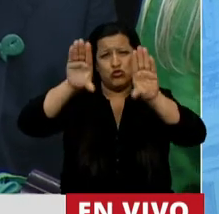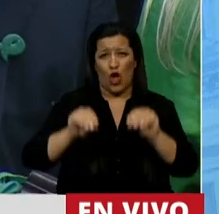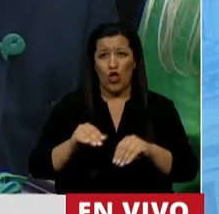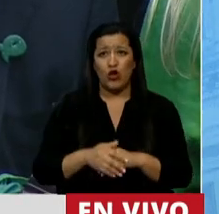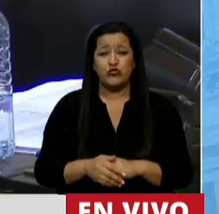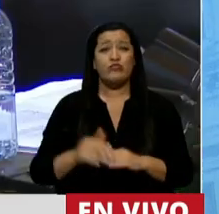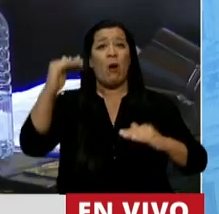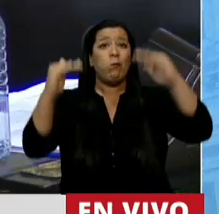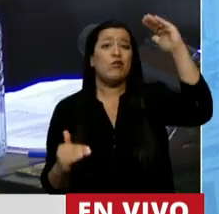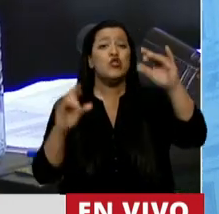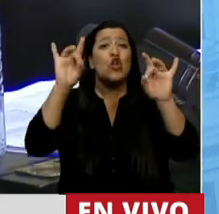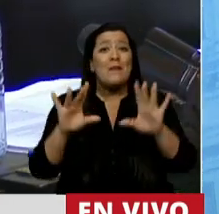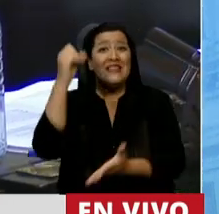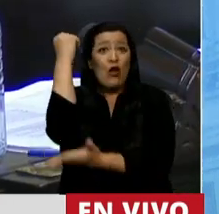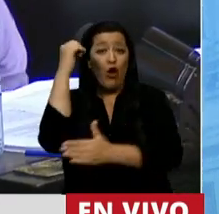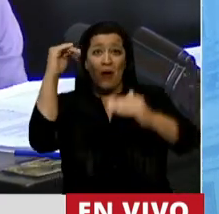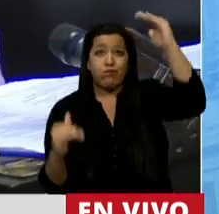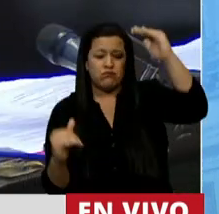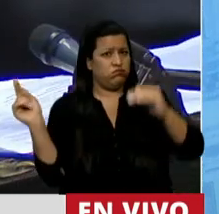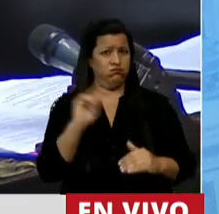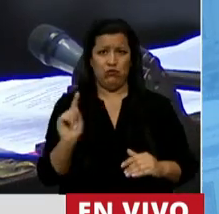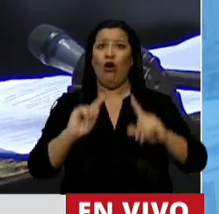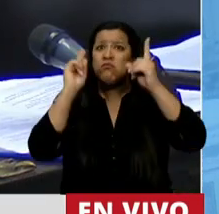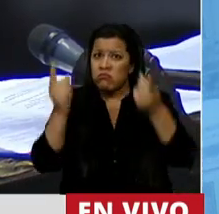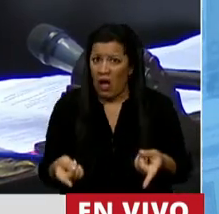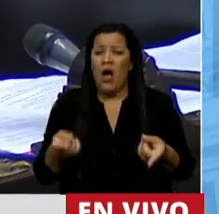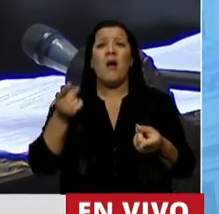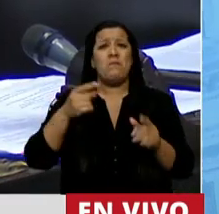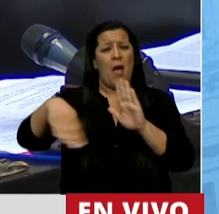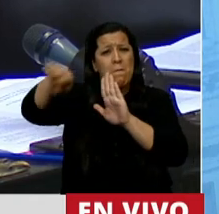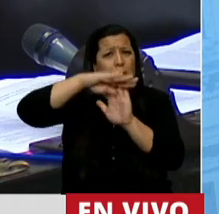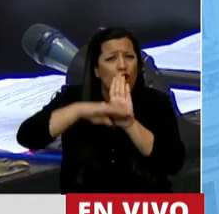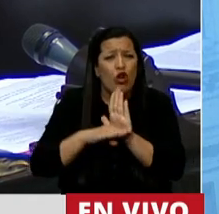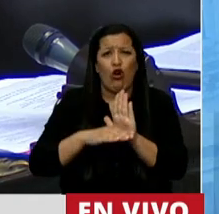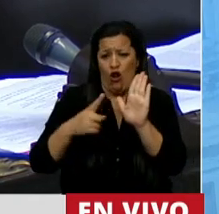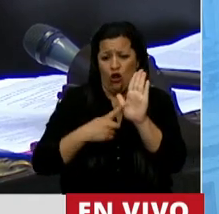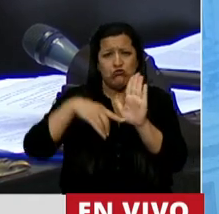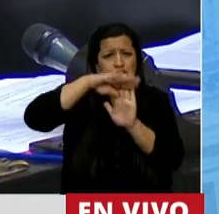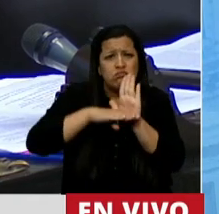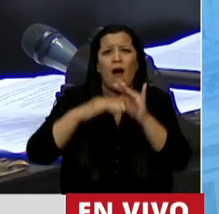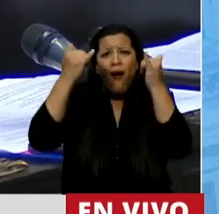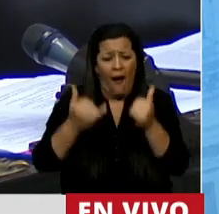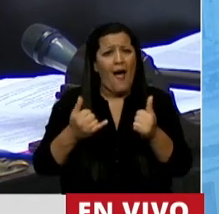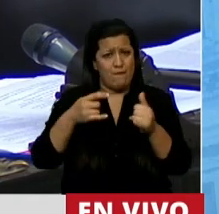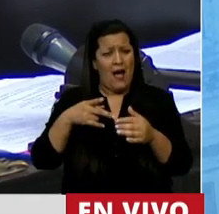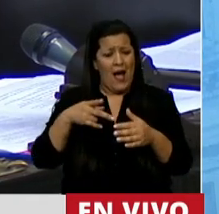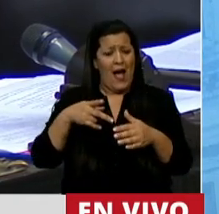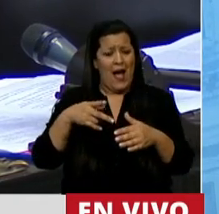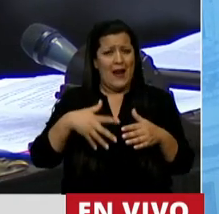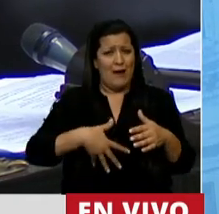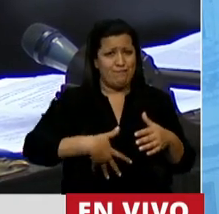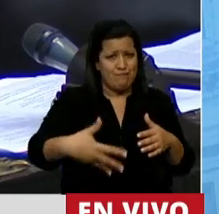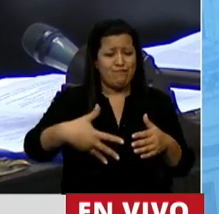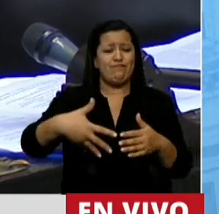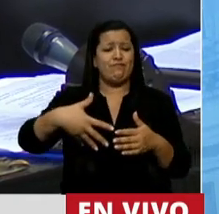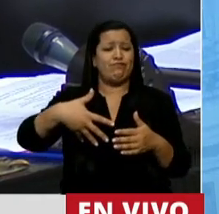desigualdad no es solo económica. También lo es en la gestión de los protocolos actuales para la interrupción legal